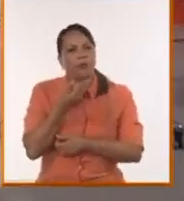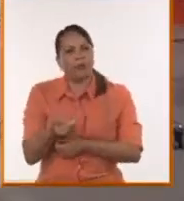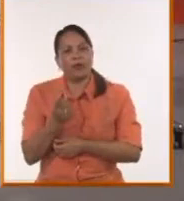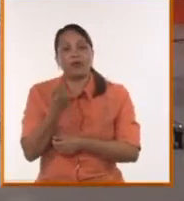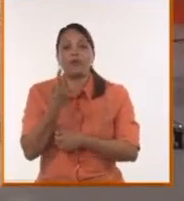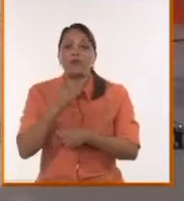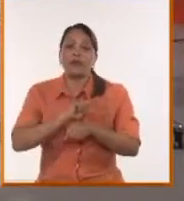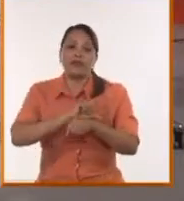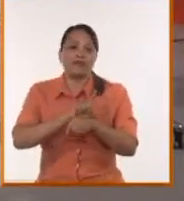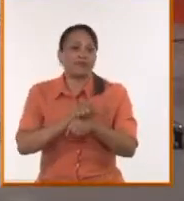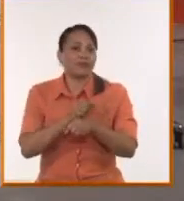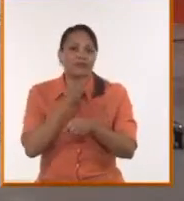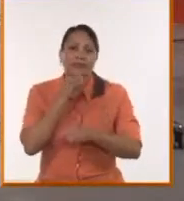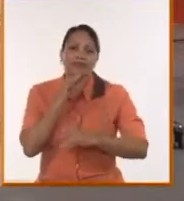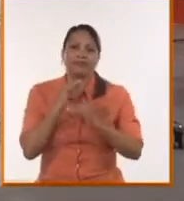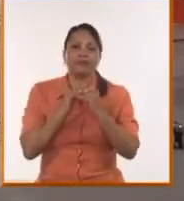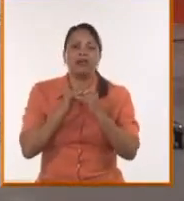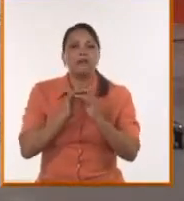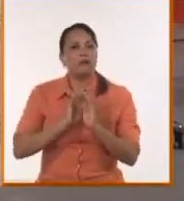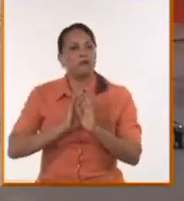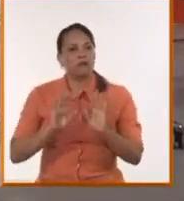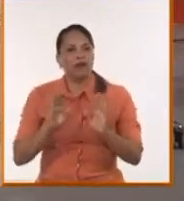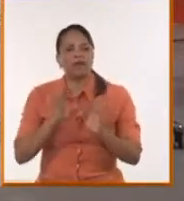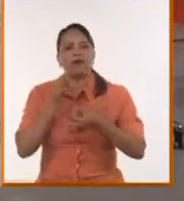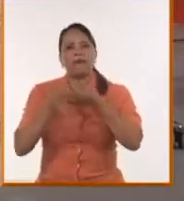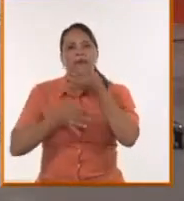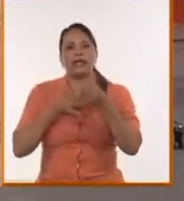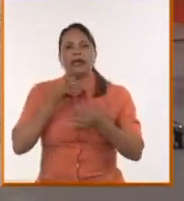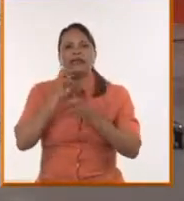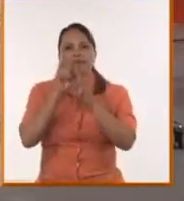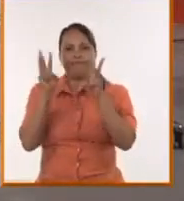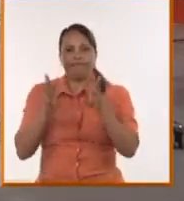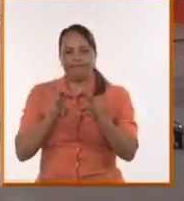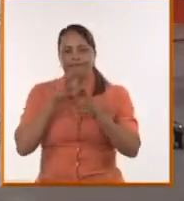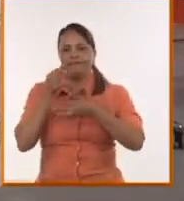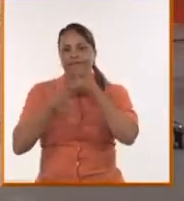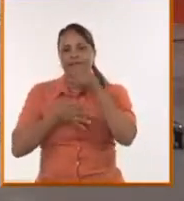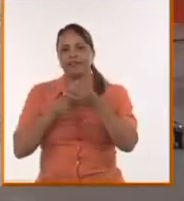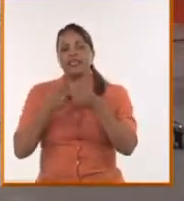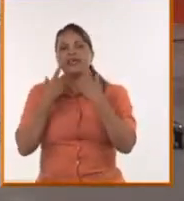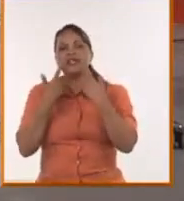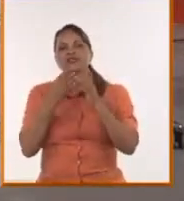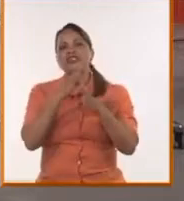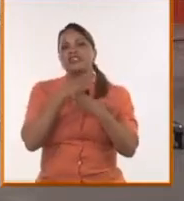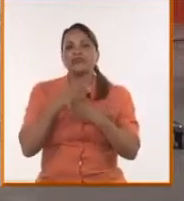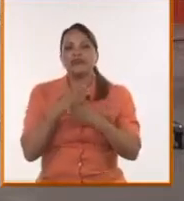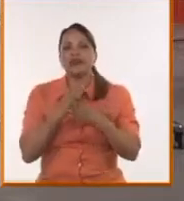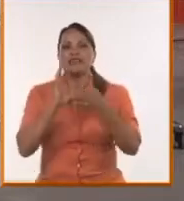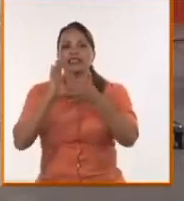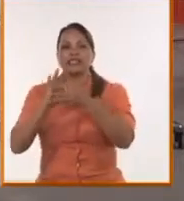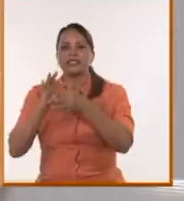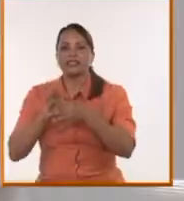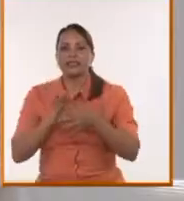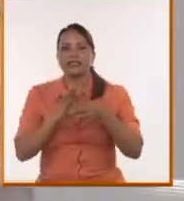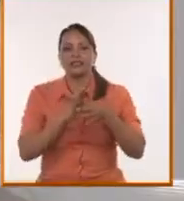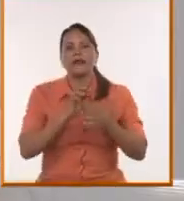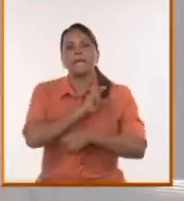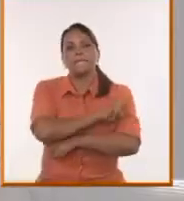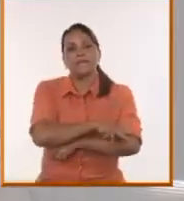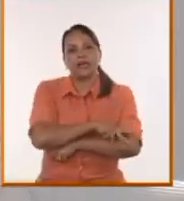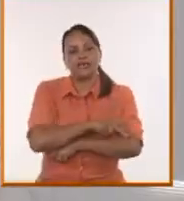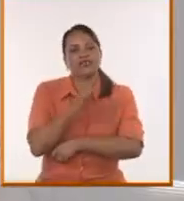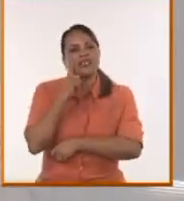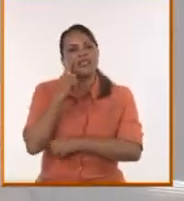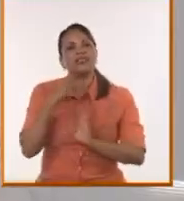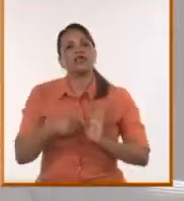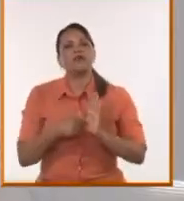alcanza, pero ya abrí TikTok. Eso habla de la necesidad de conectar intergeneracionalmente y de forzarse a